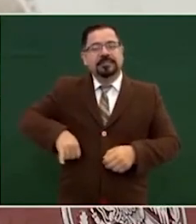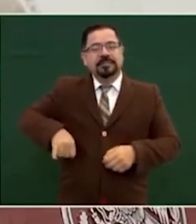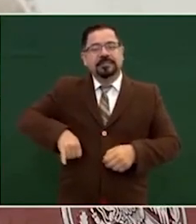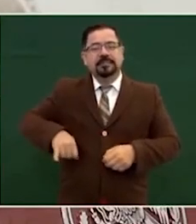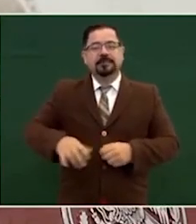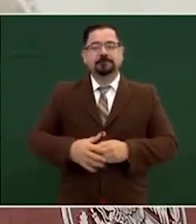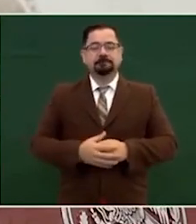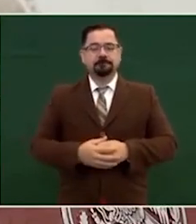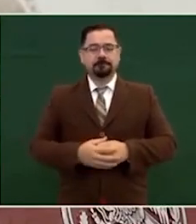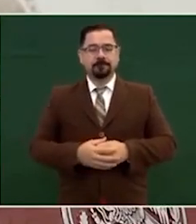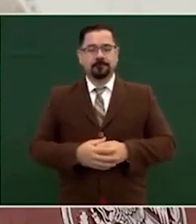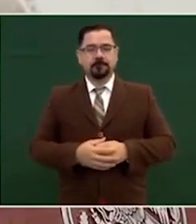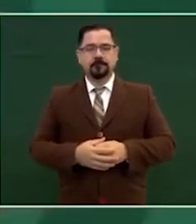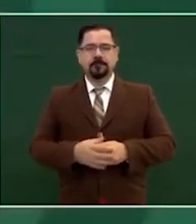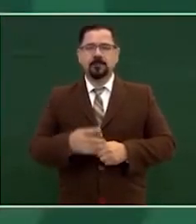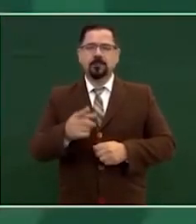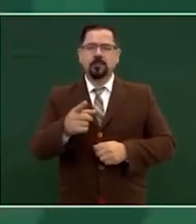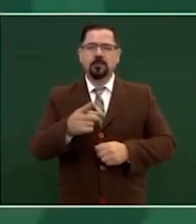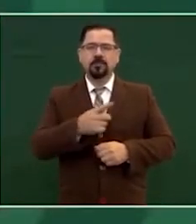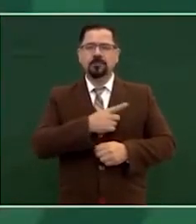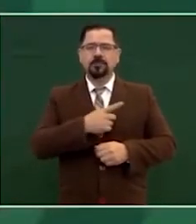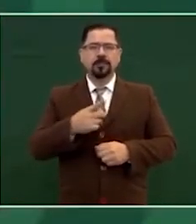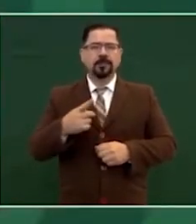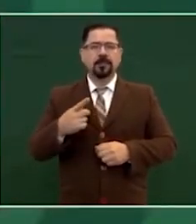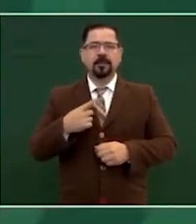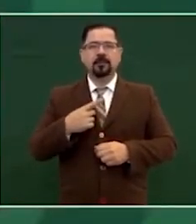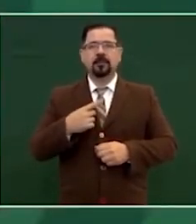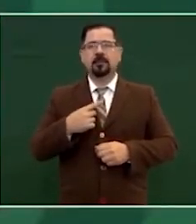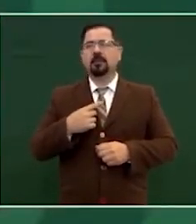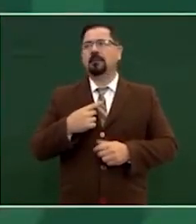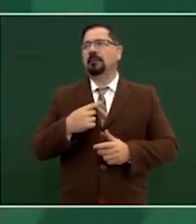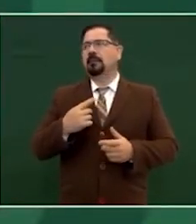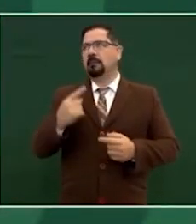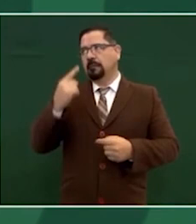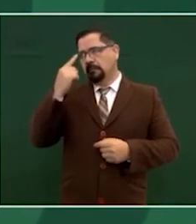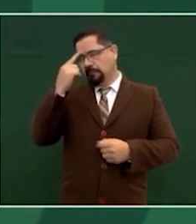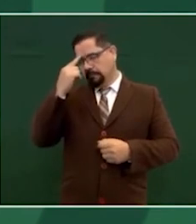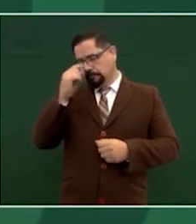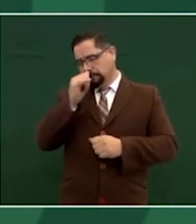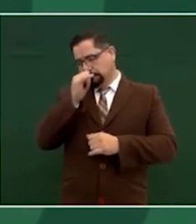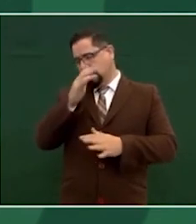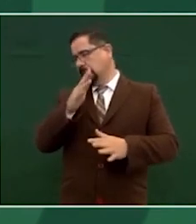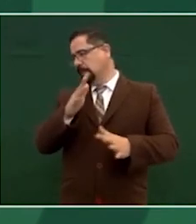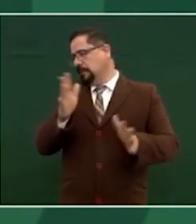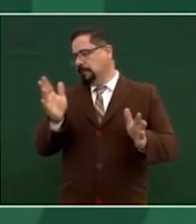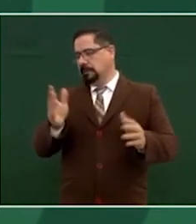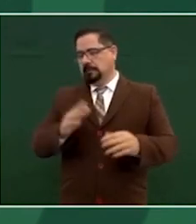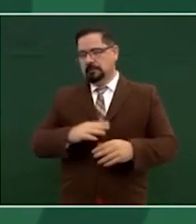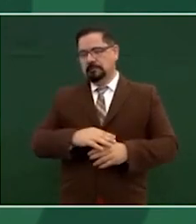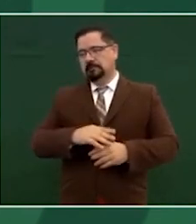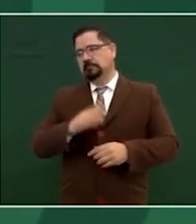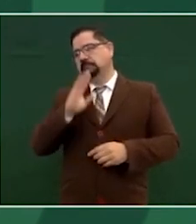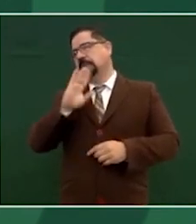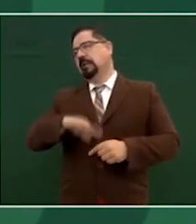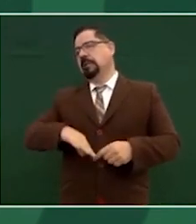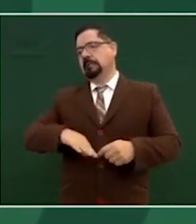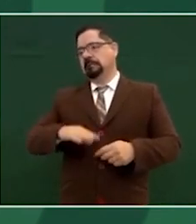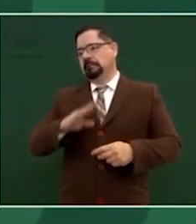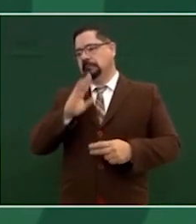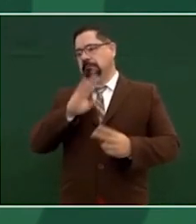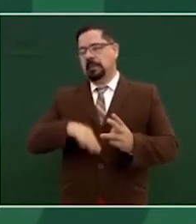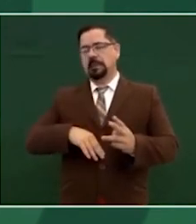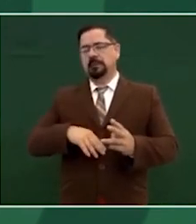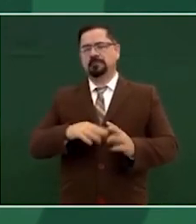no tenemos que quejarnos es un momento estelar en la historia de México